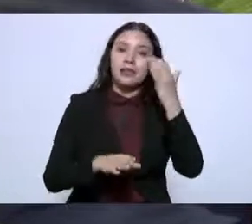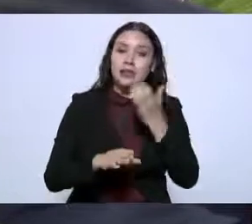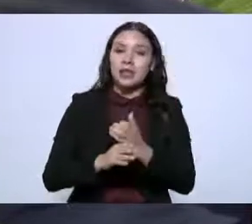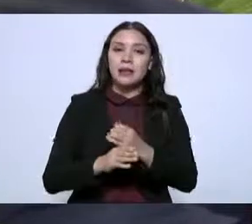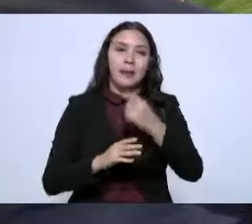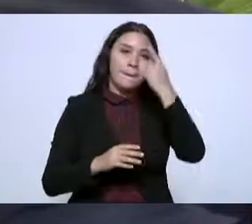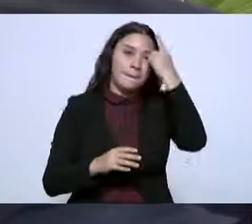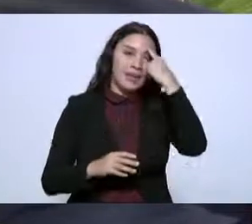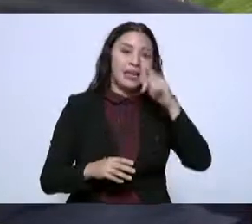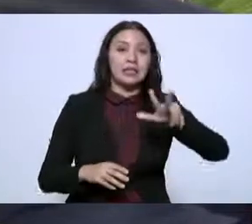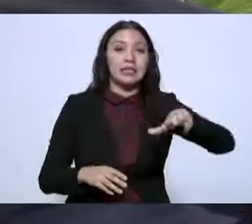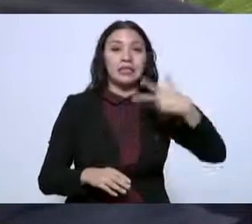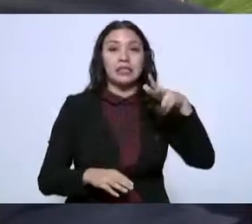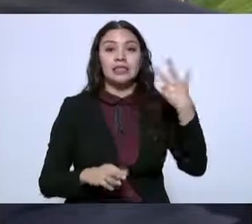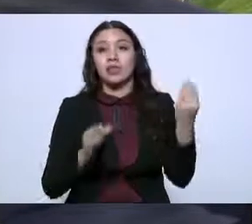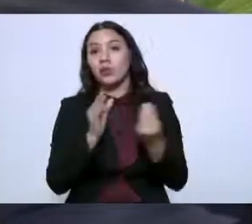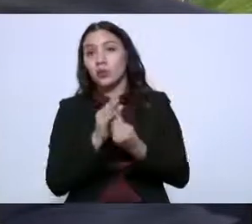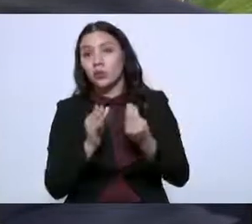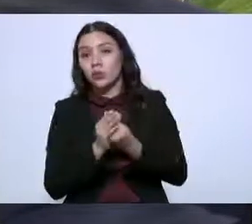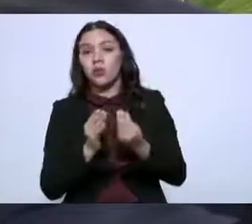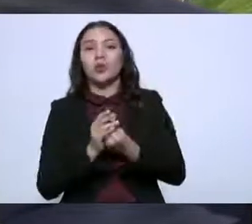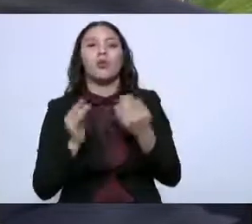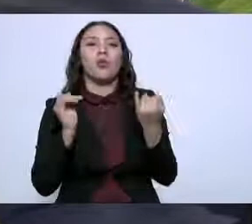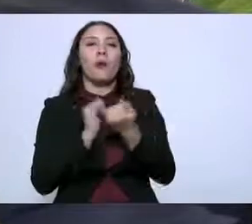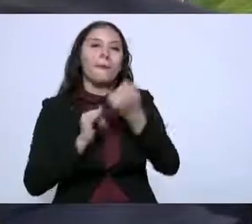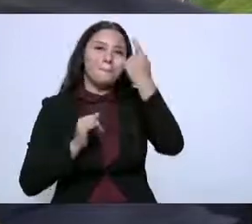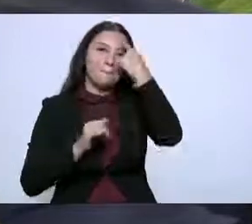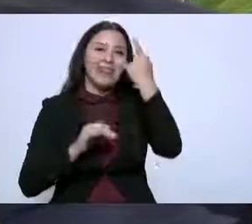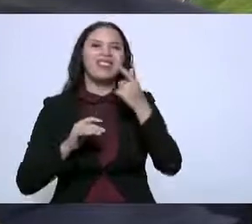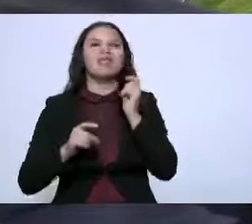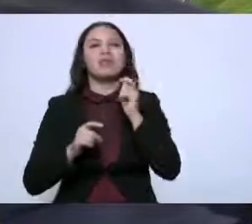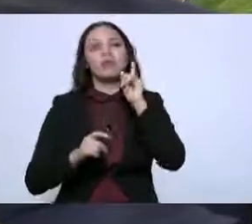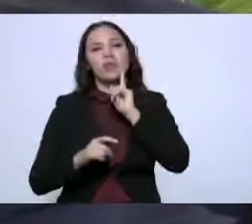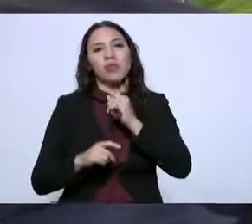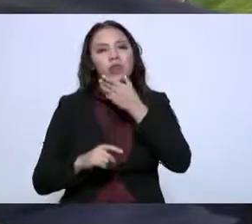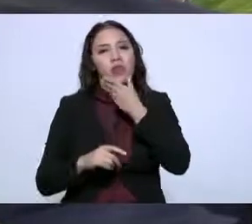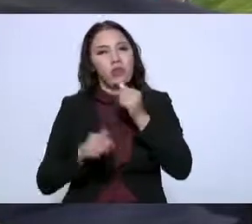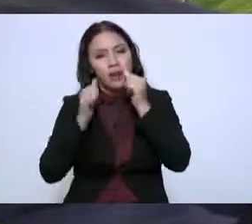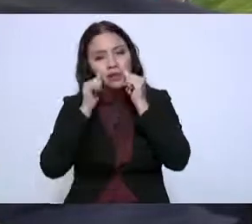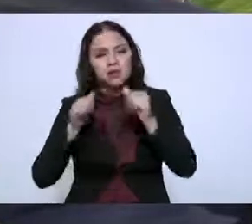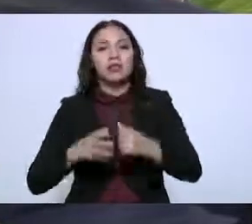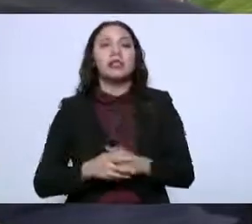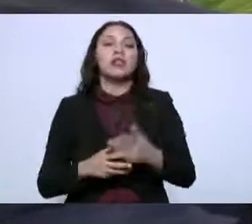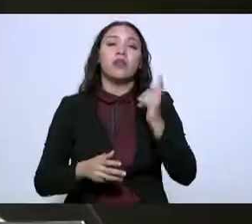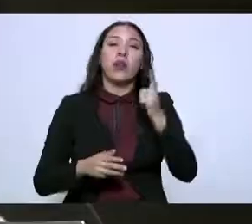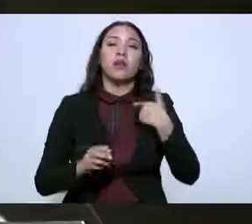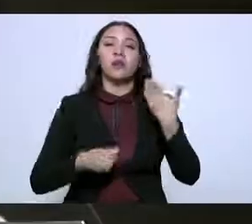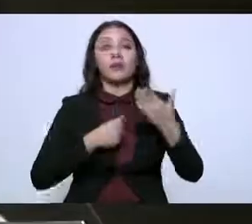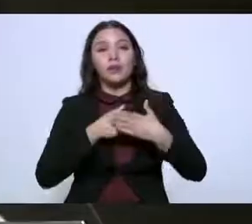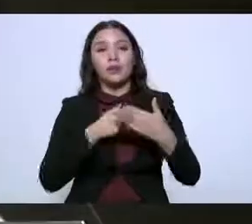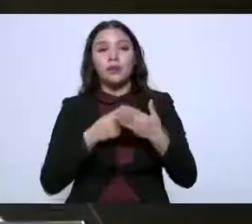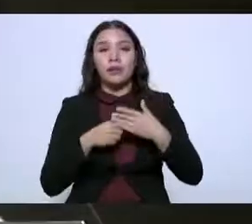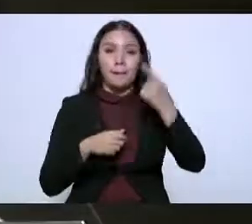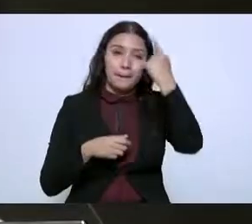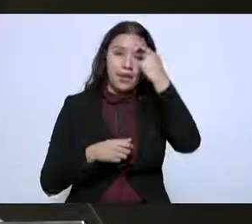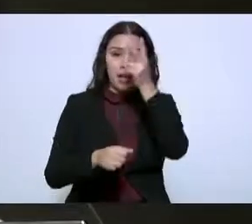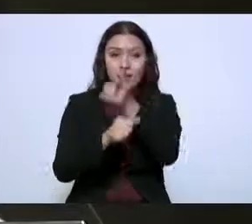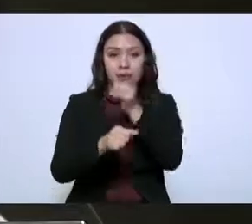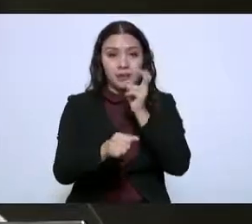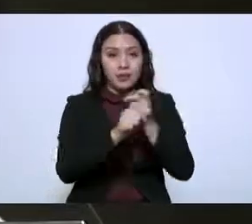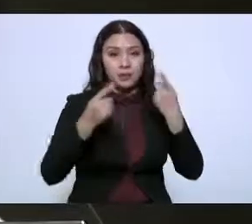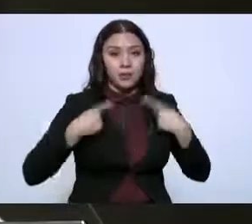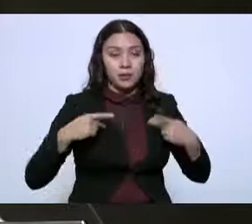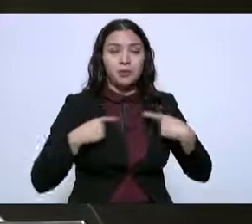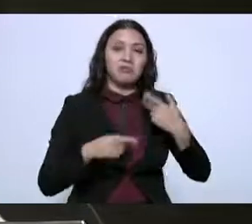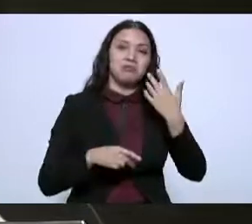13 cursos perspectiva de género también estarán invitados los funcionarios